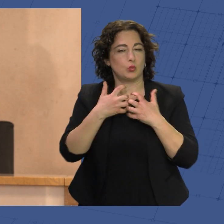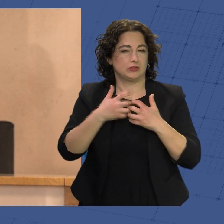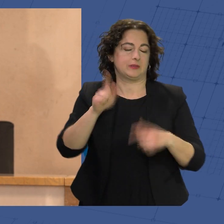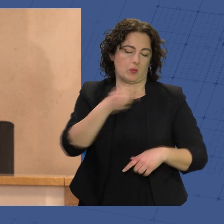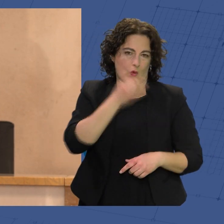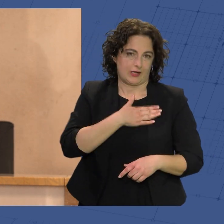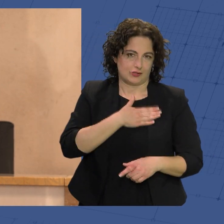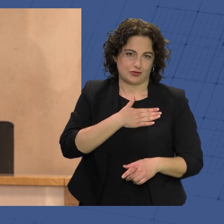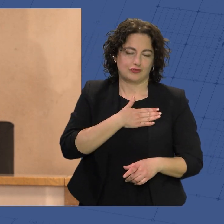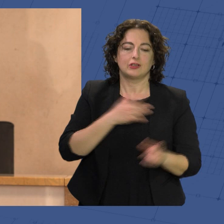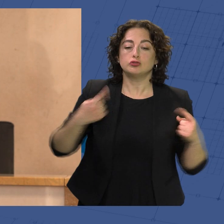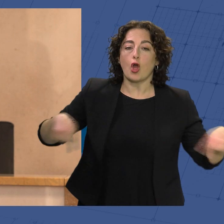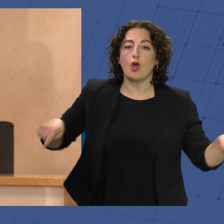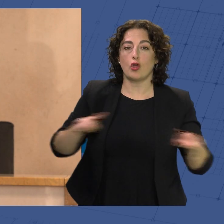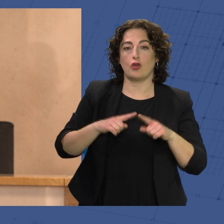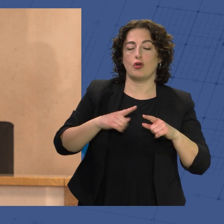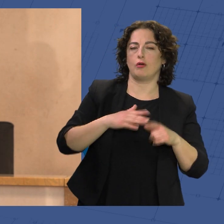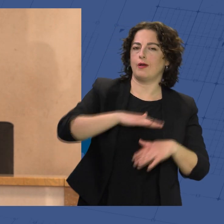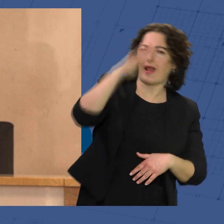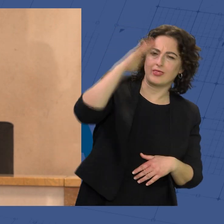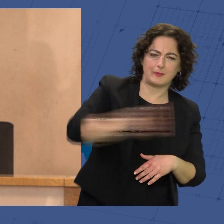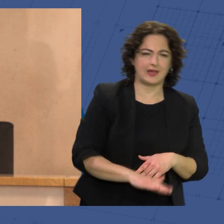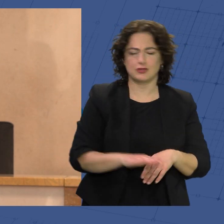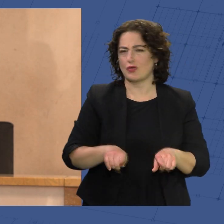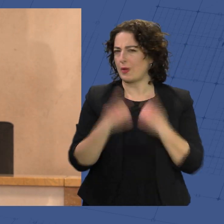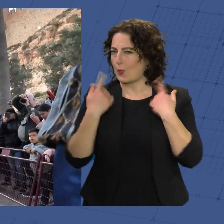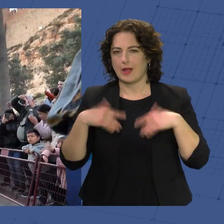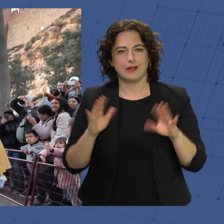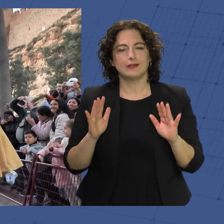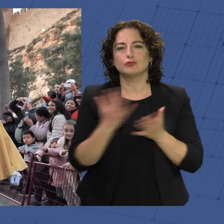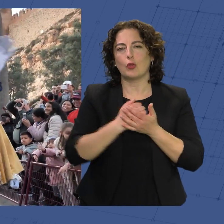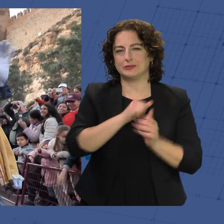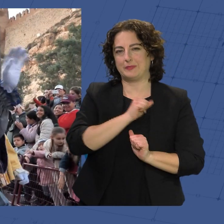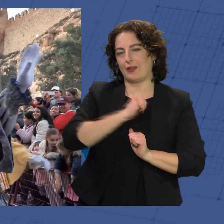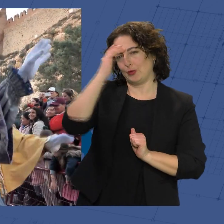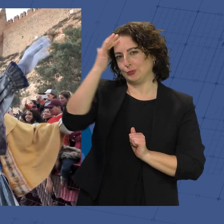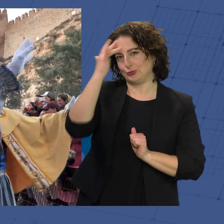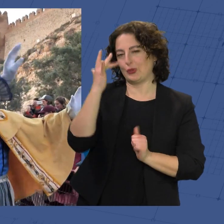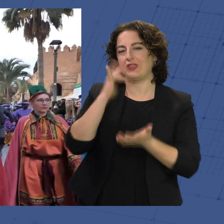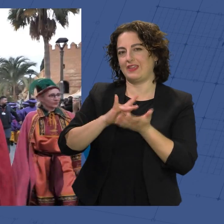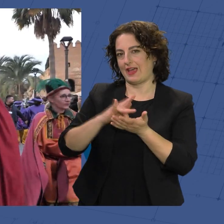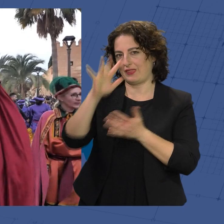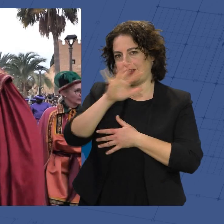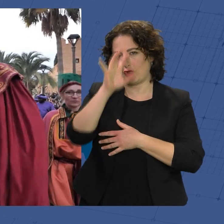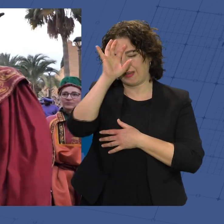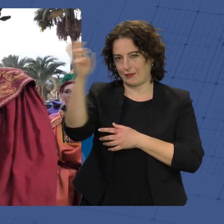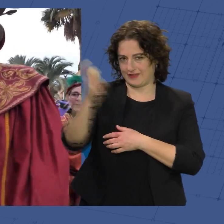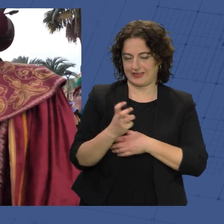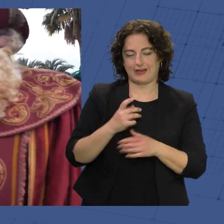la piel para hacerlo también y que todos, grandes, pequeños, medianos, esperamos con mucha ilusión su llegada el día 5 de